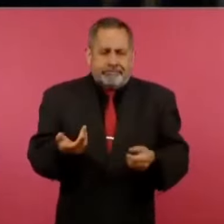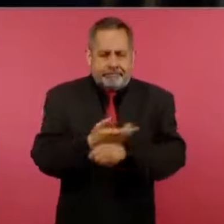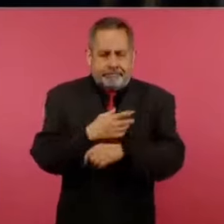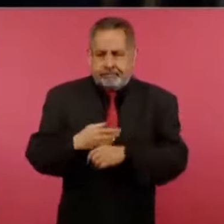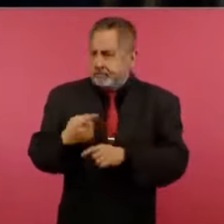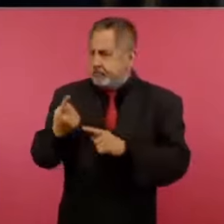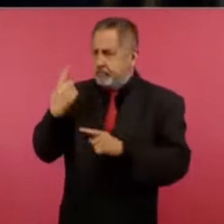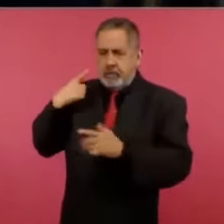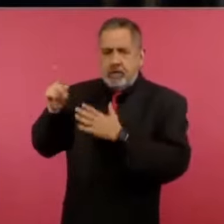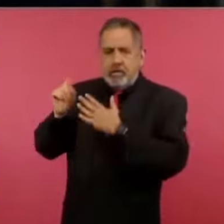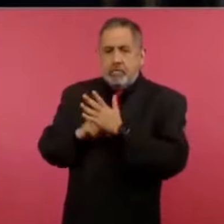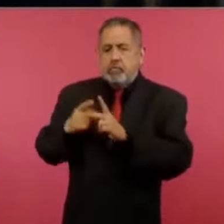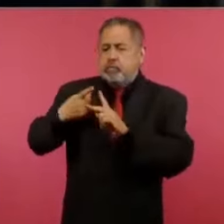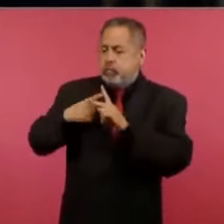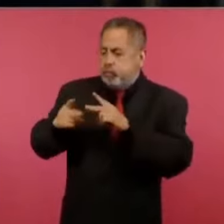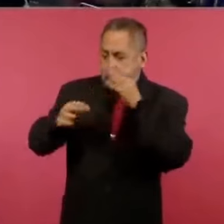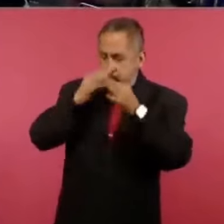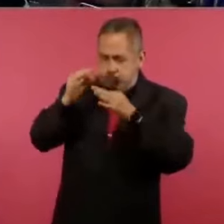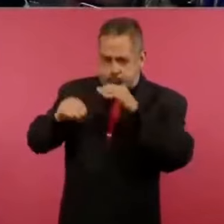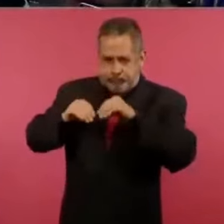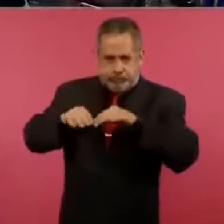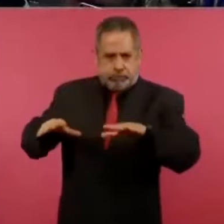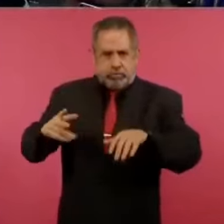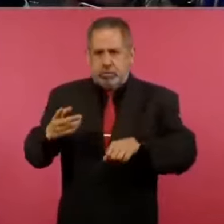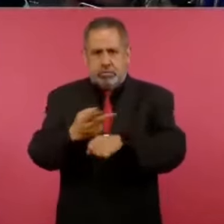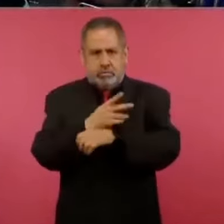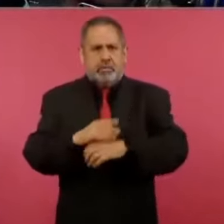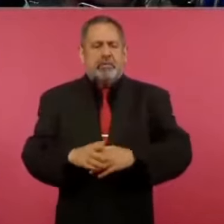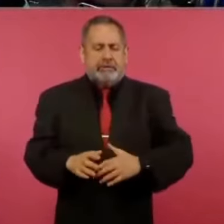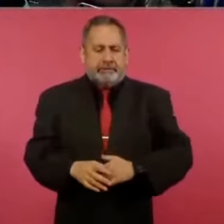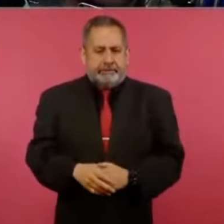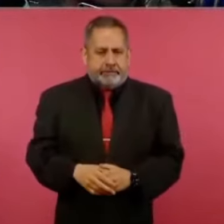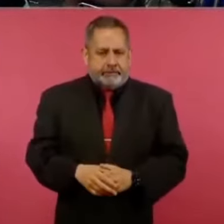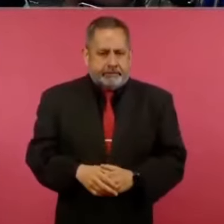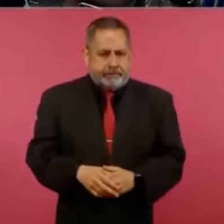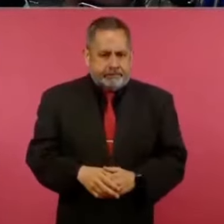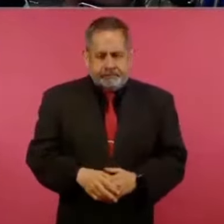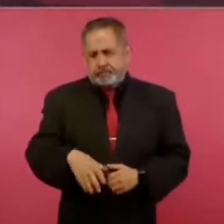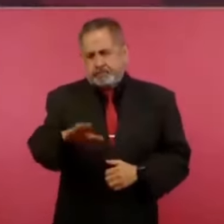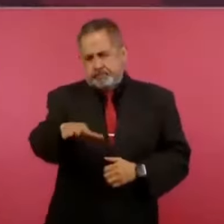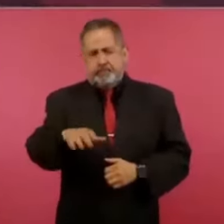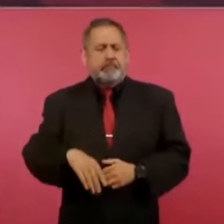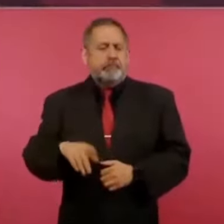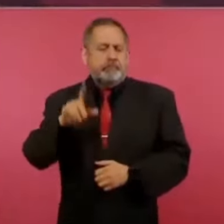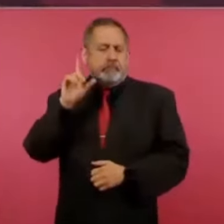un mes de que comenzó la campaña justamente? Mañana vienen los